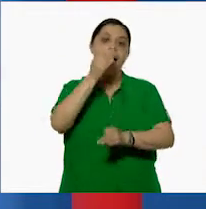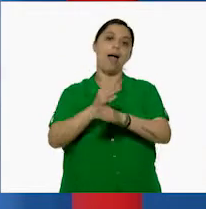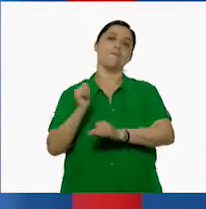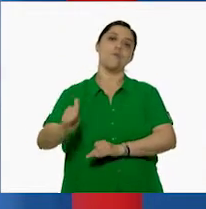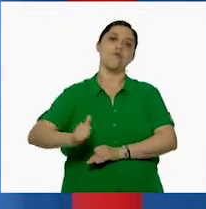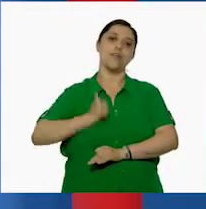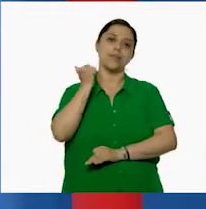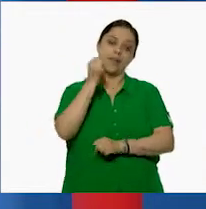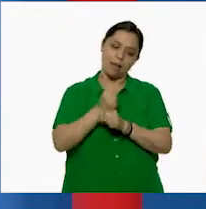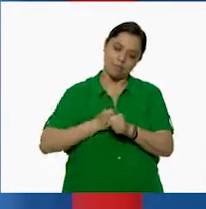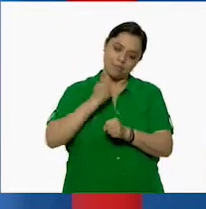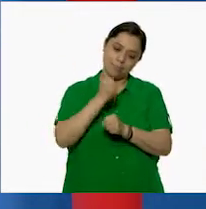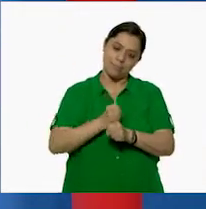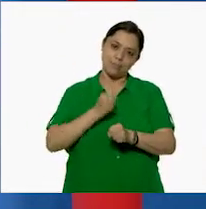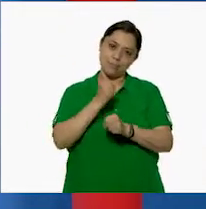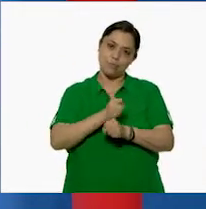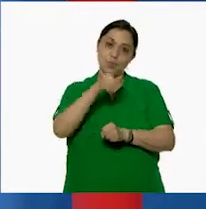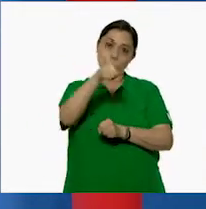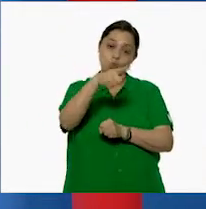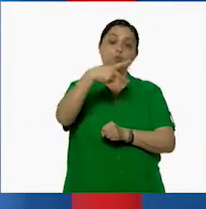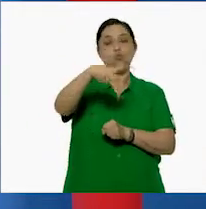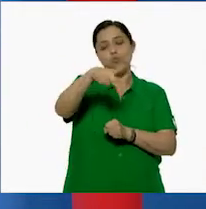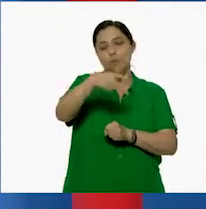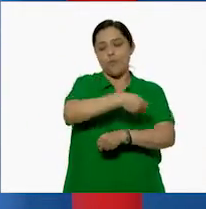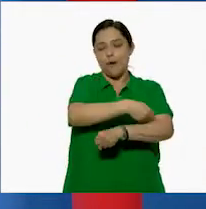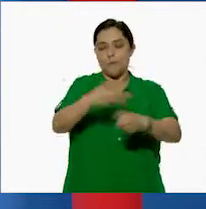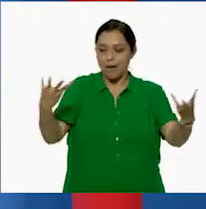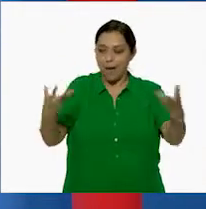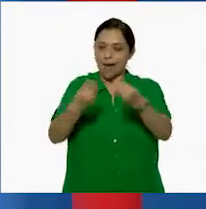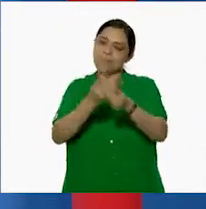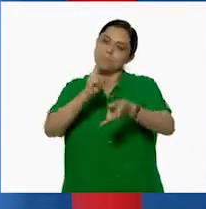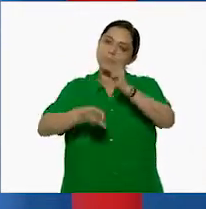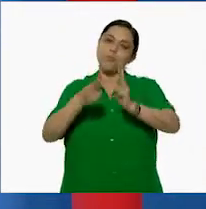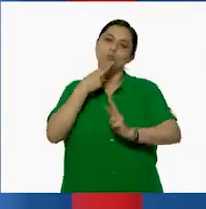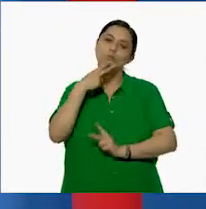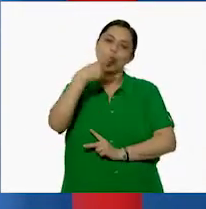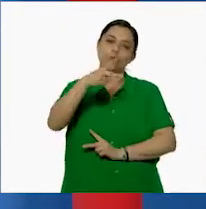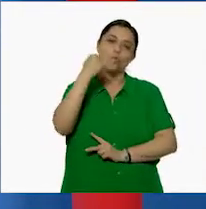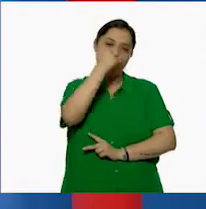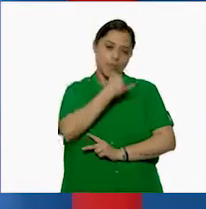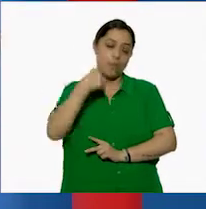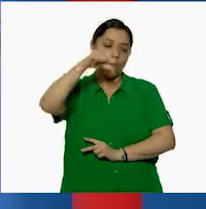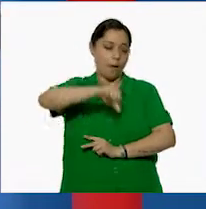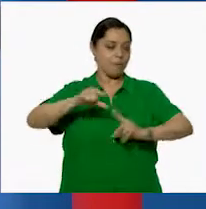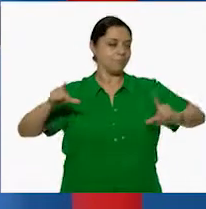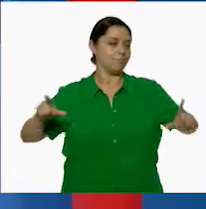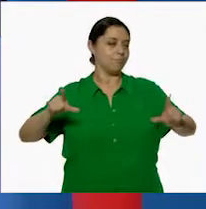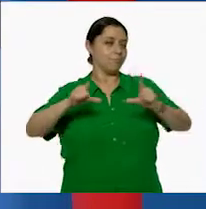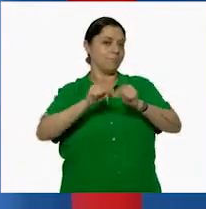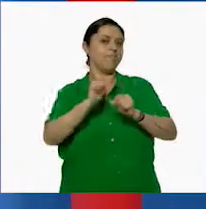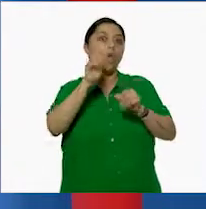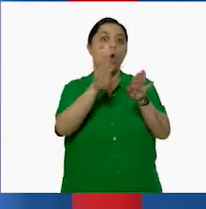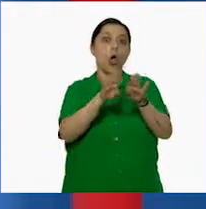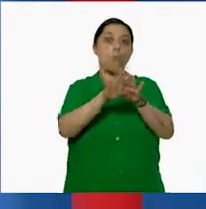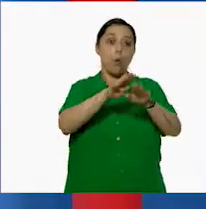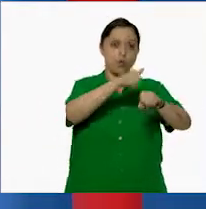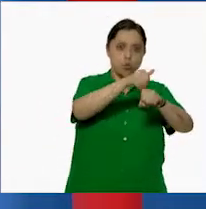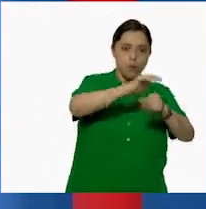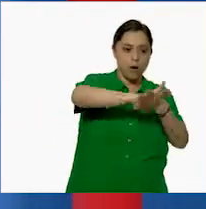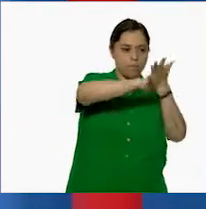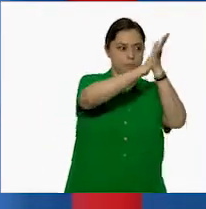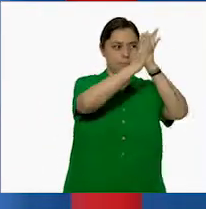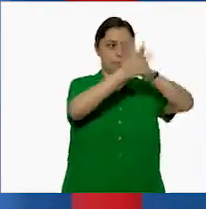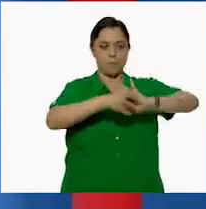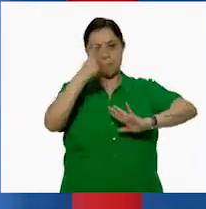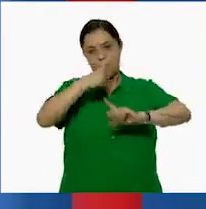este momento para practicarla y platica con tu familia en tu lengua materna. Por hoy hemos terminado con Descomponiendo para multiplicar,